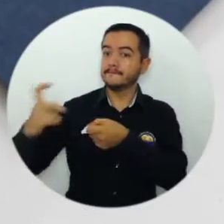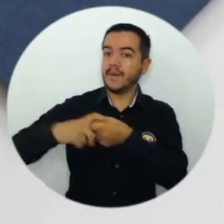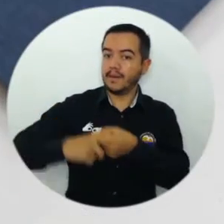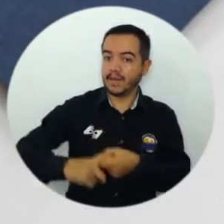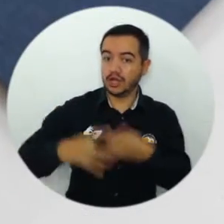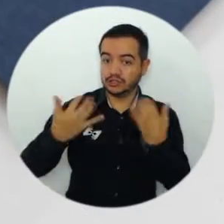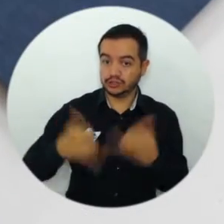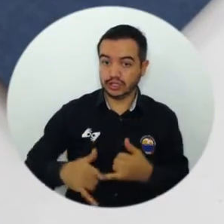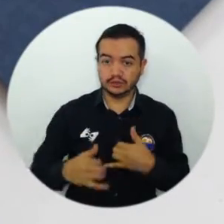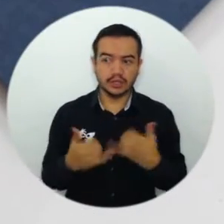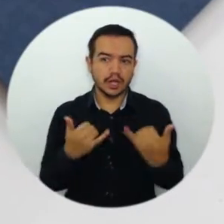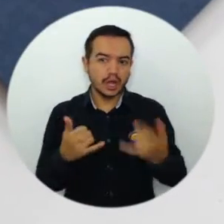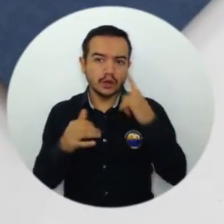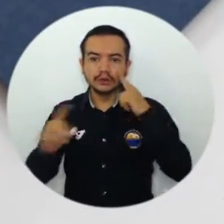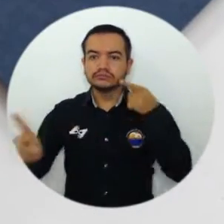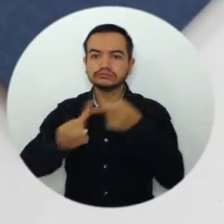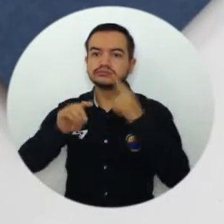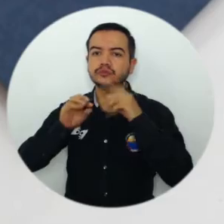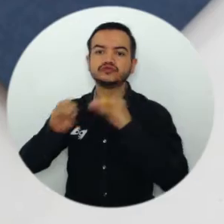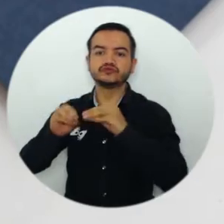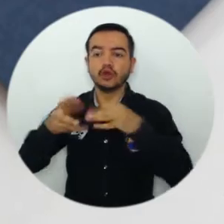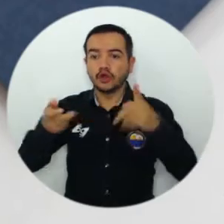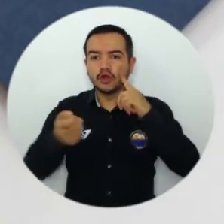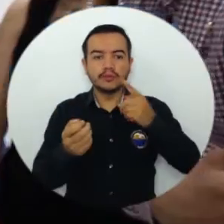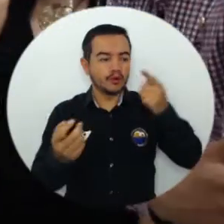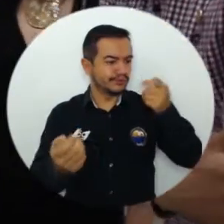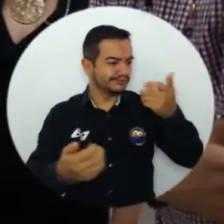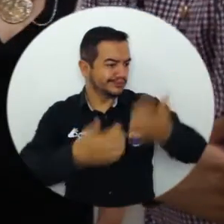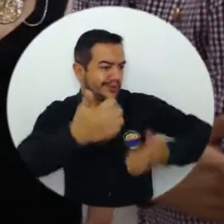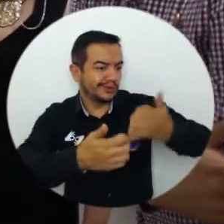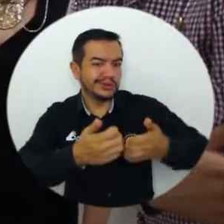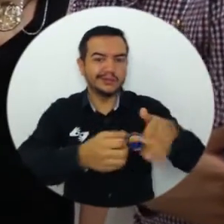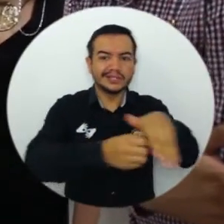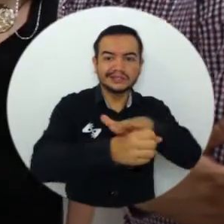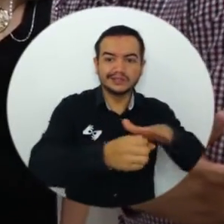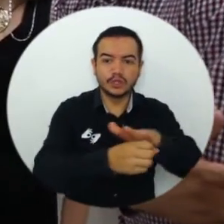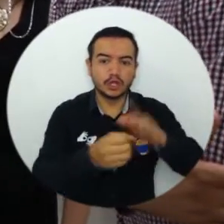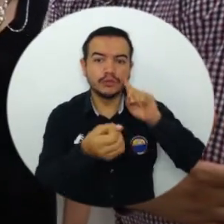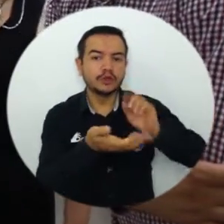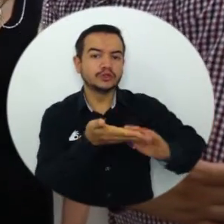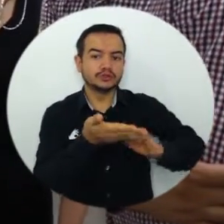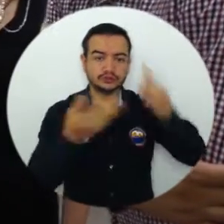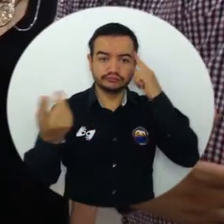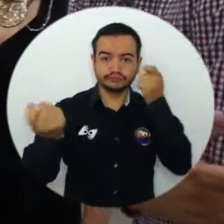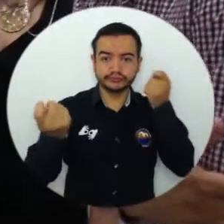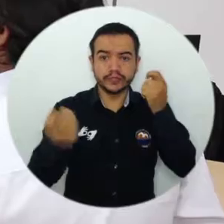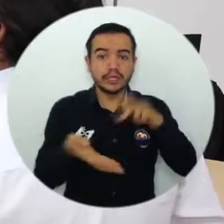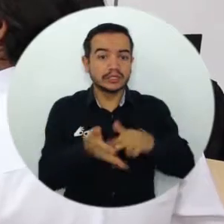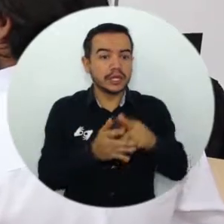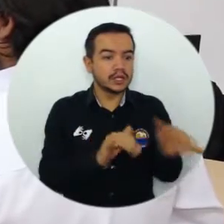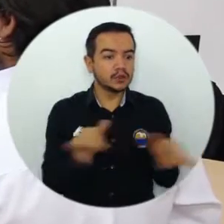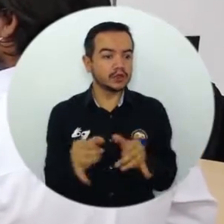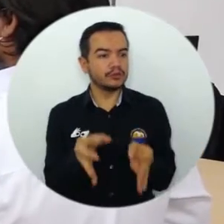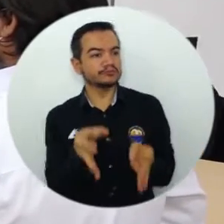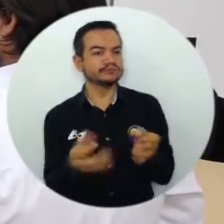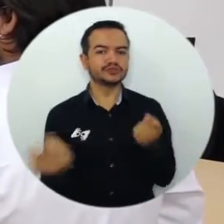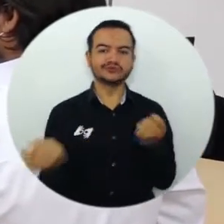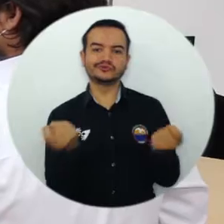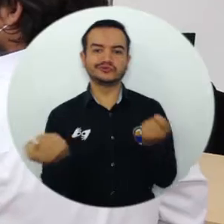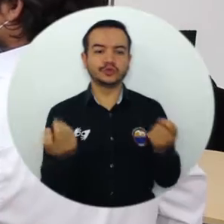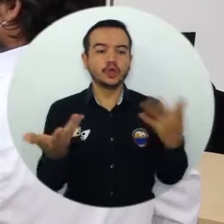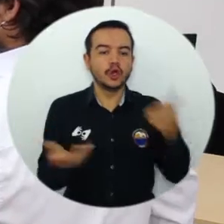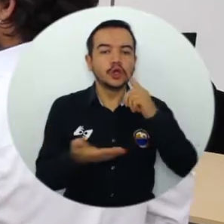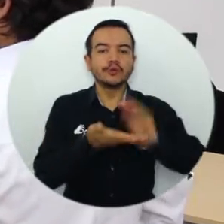aprendan obviamente pues los métodos alternativos de solución de conflictos como una forma diferente de administración de justicia y de